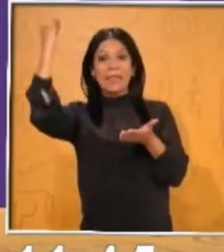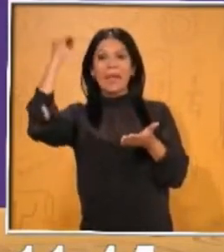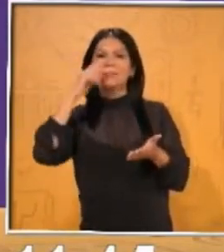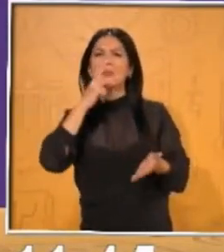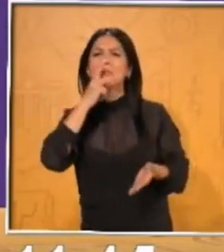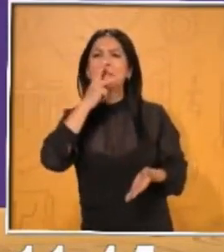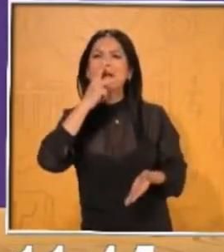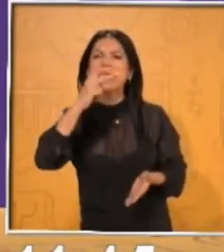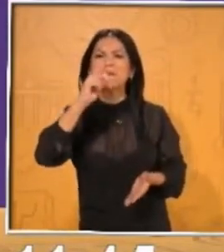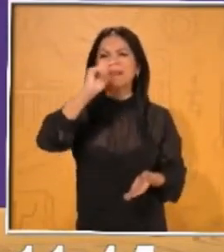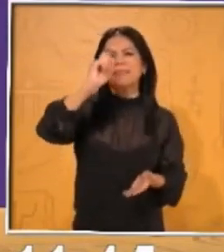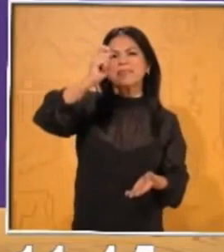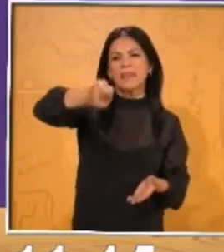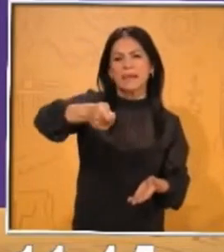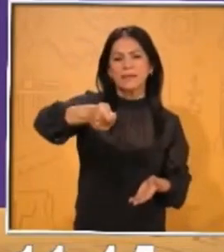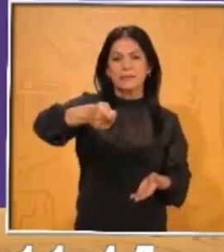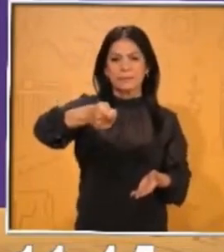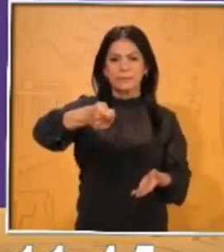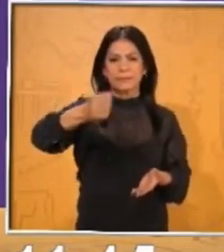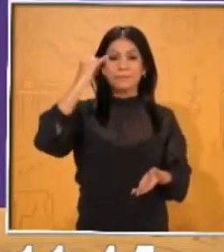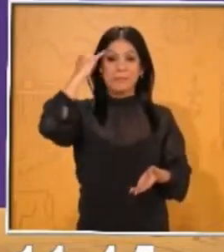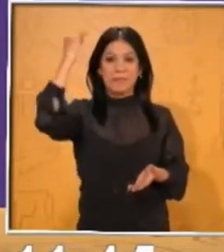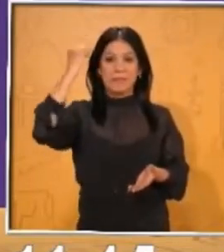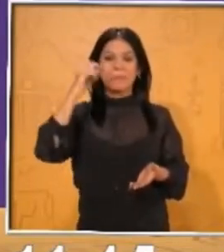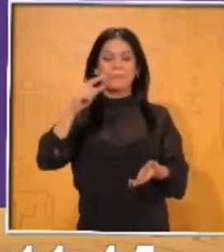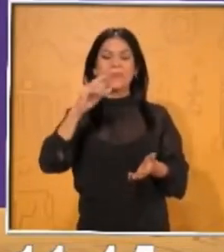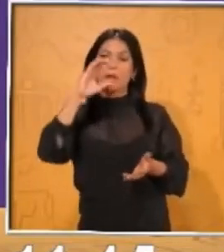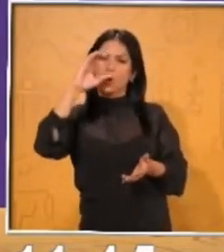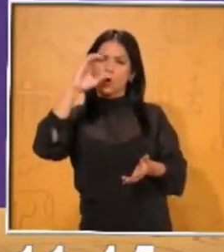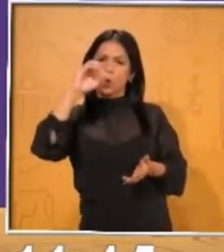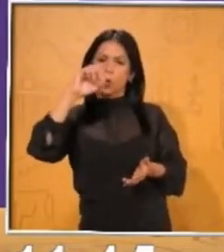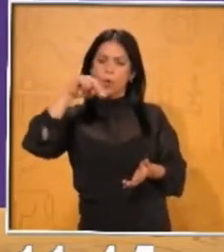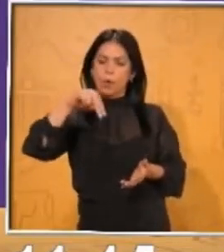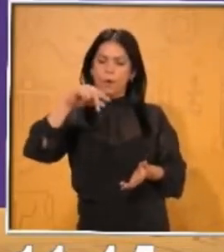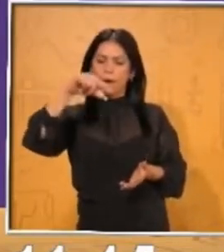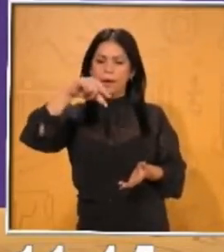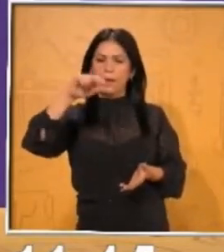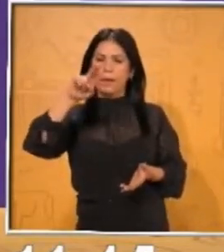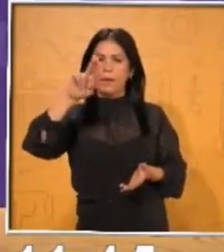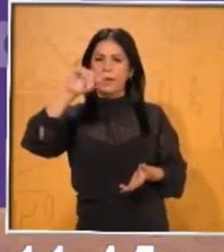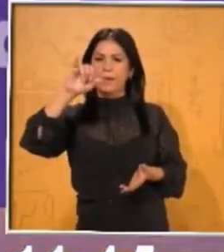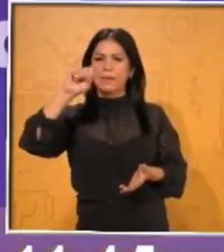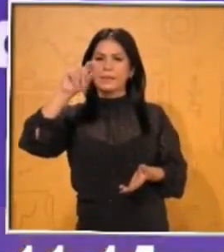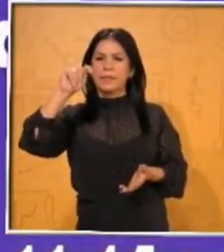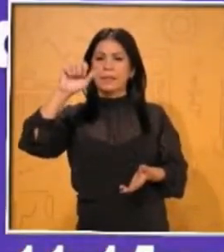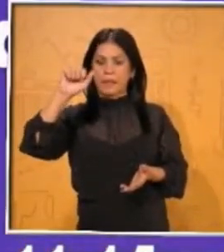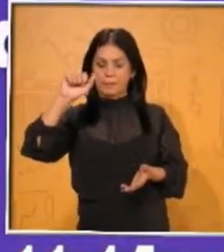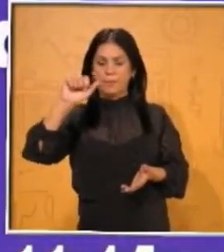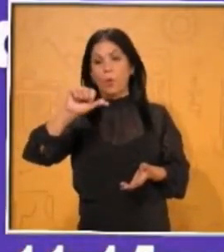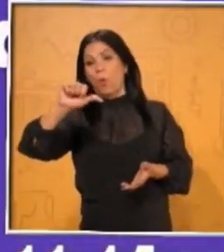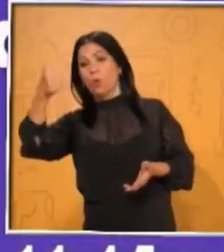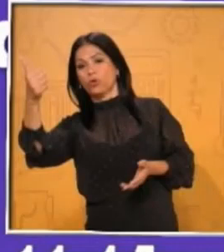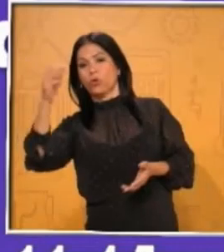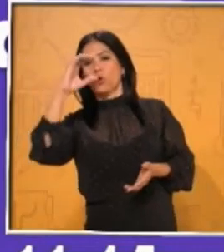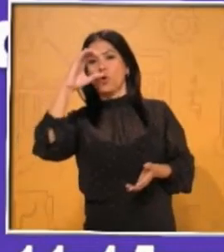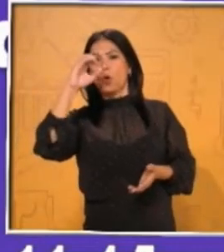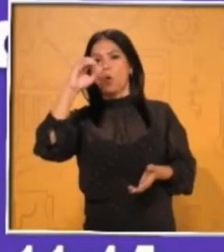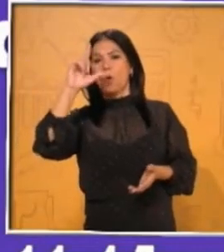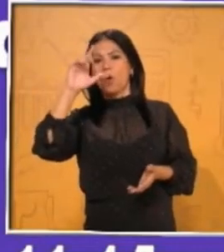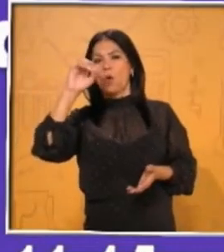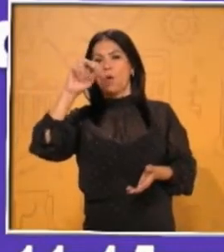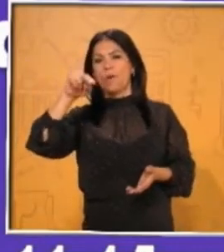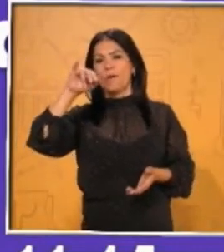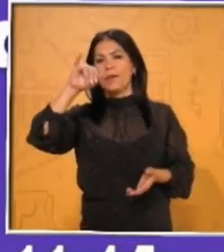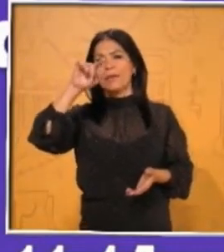en pantalla del tema, los cuales son conquista, colonización y virreinato. Son los tres